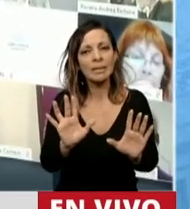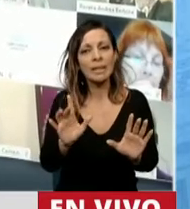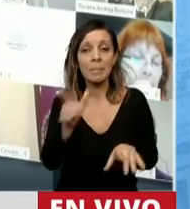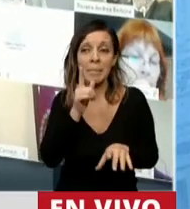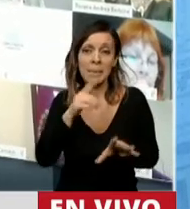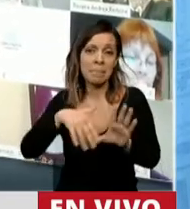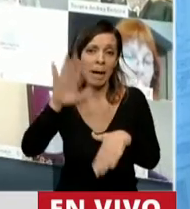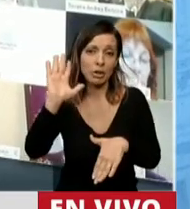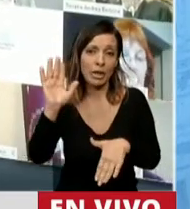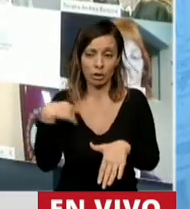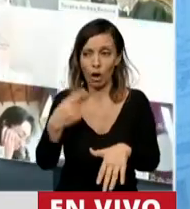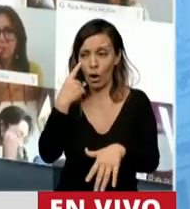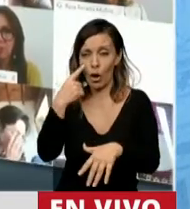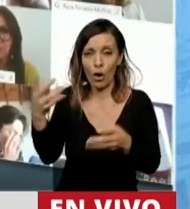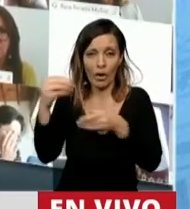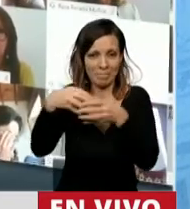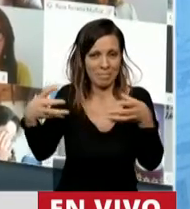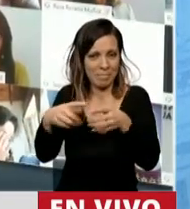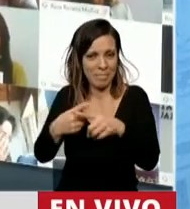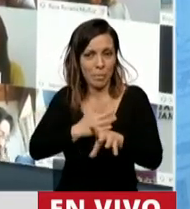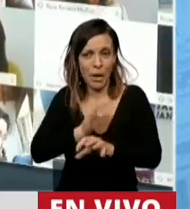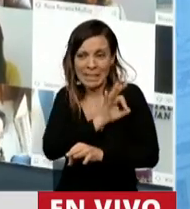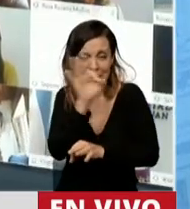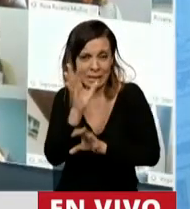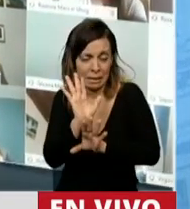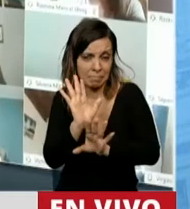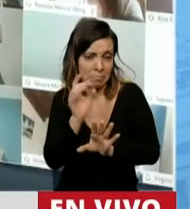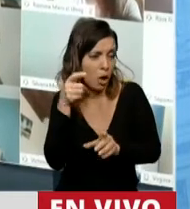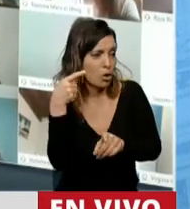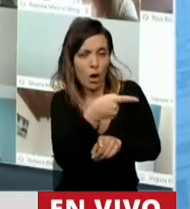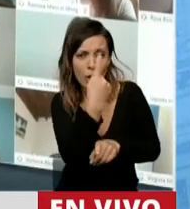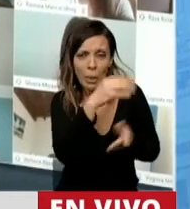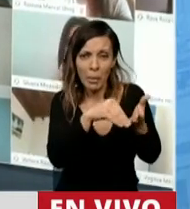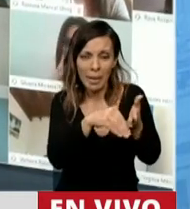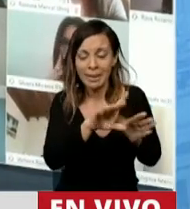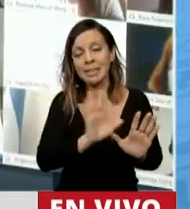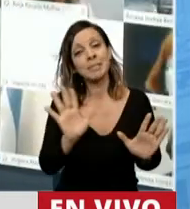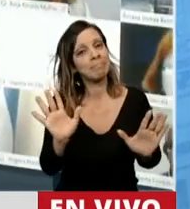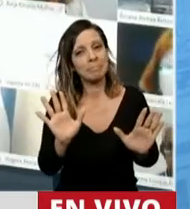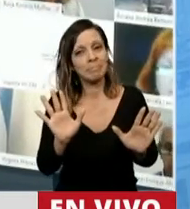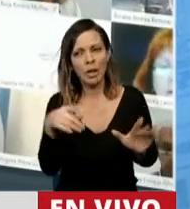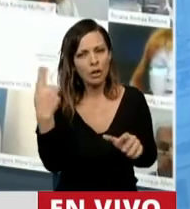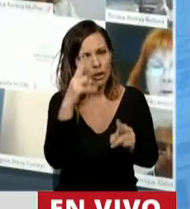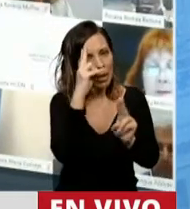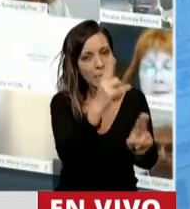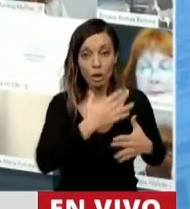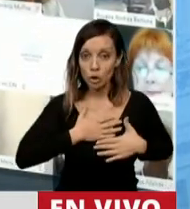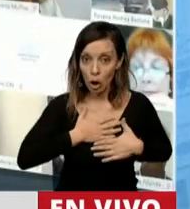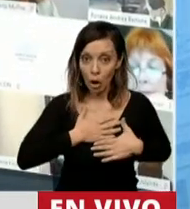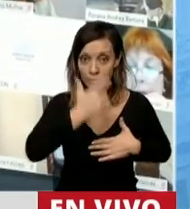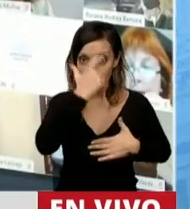menos la mayoría, todos los que yo conozco de mi bloque han tenido una sola descalificación con una colega de la casa a la que respetamos y yo